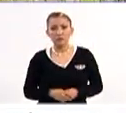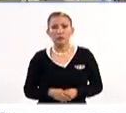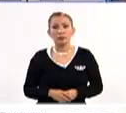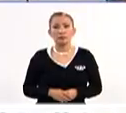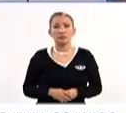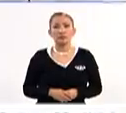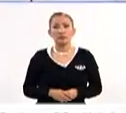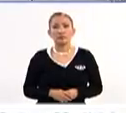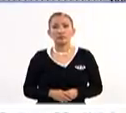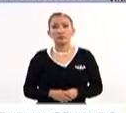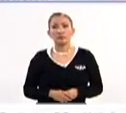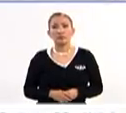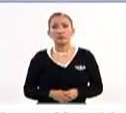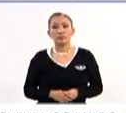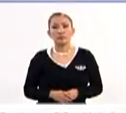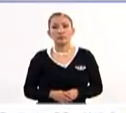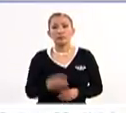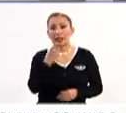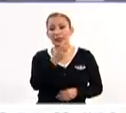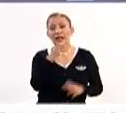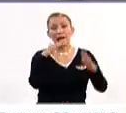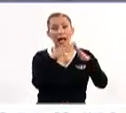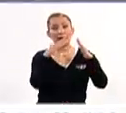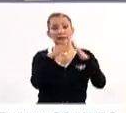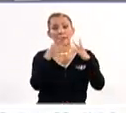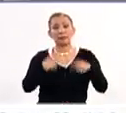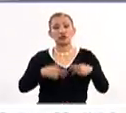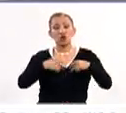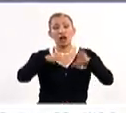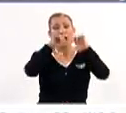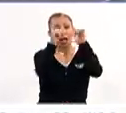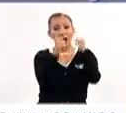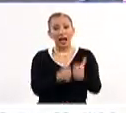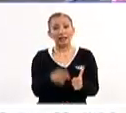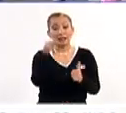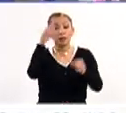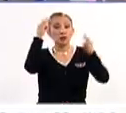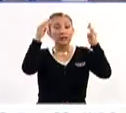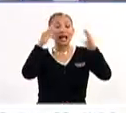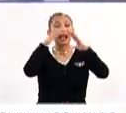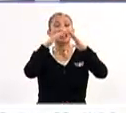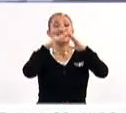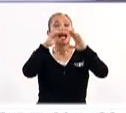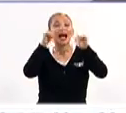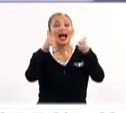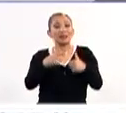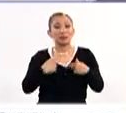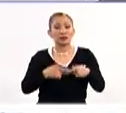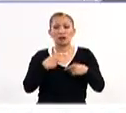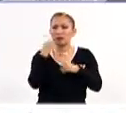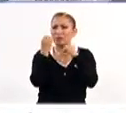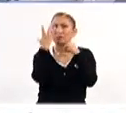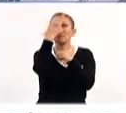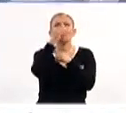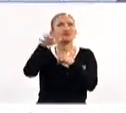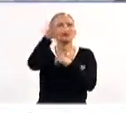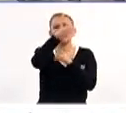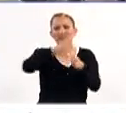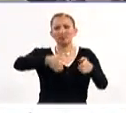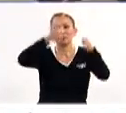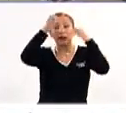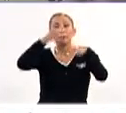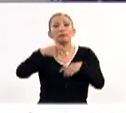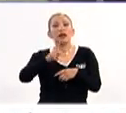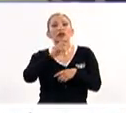está, es la Casa del Artesano. Este museo está conocido como la Casa del Artesano, además de que es una obra preciosísima. Pero es